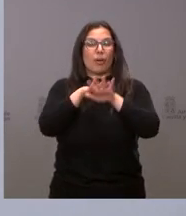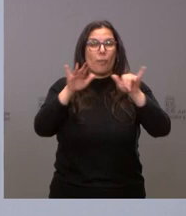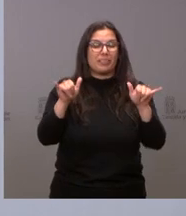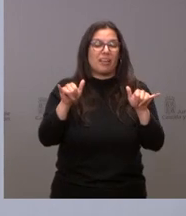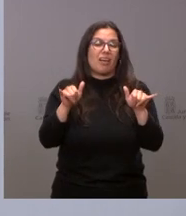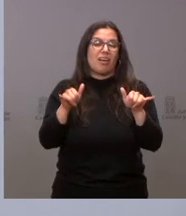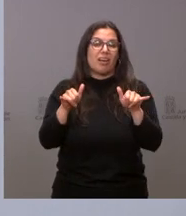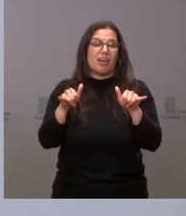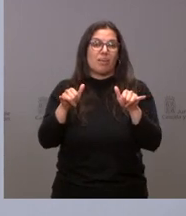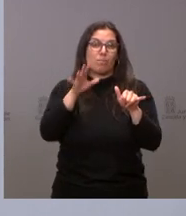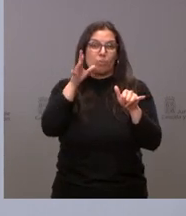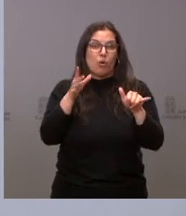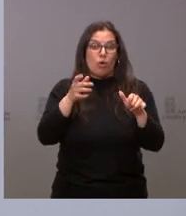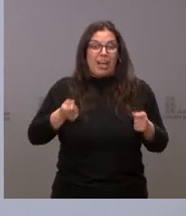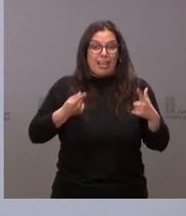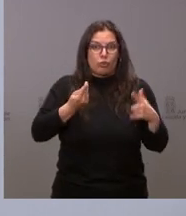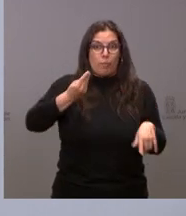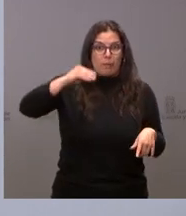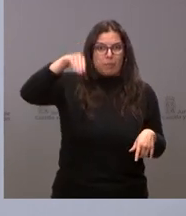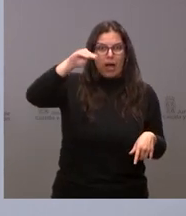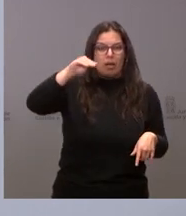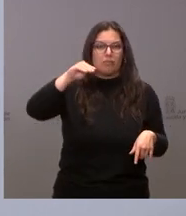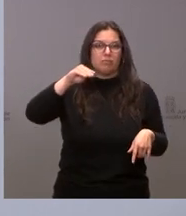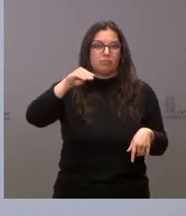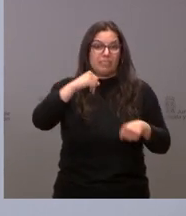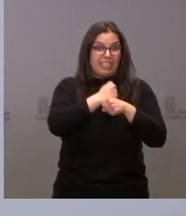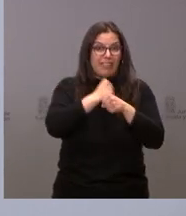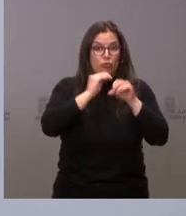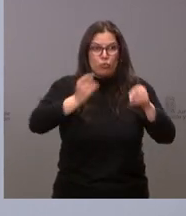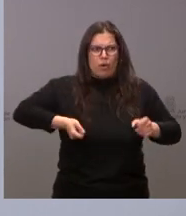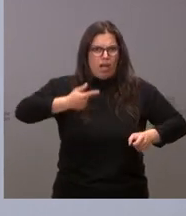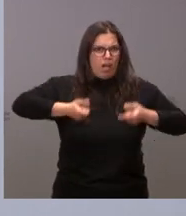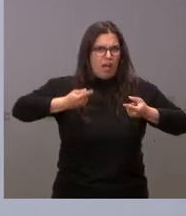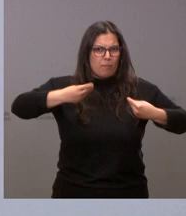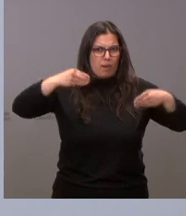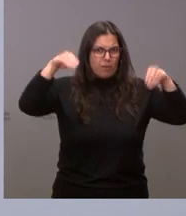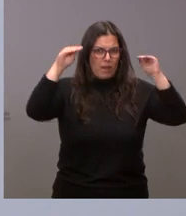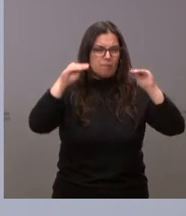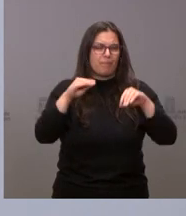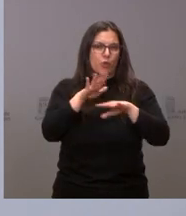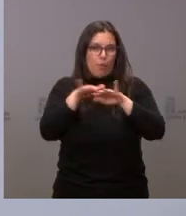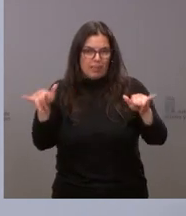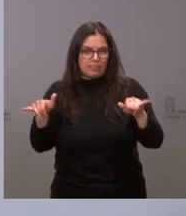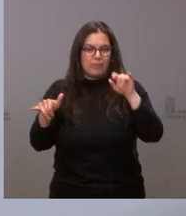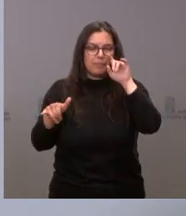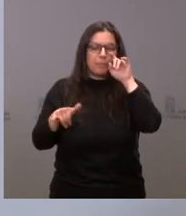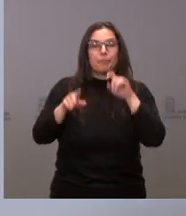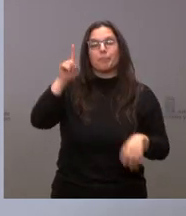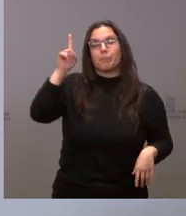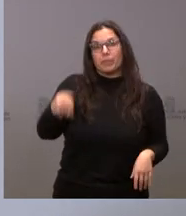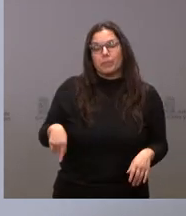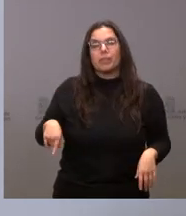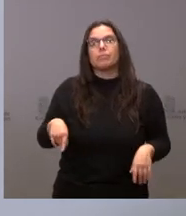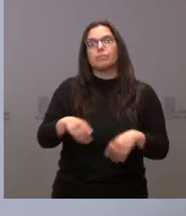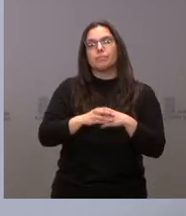el incremento de los costes de la actividad agrícola y ganadera. También vamos a